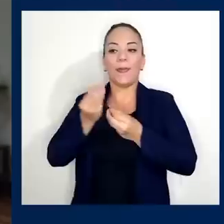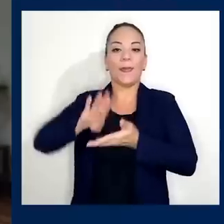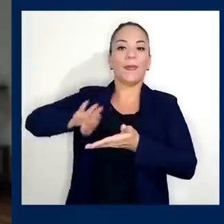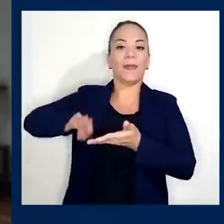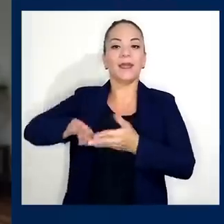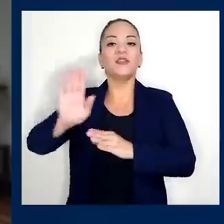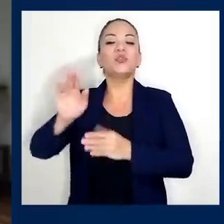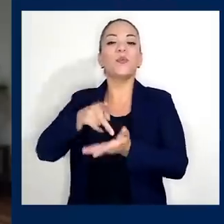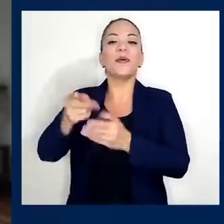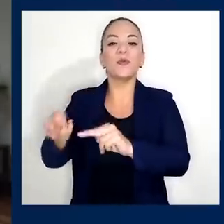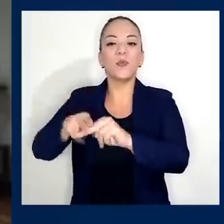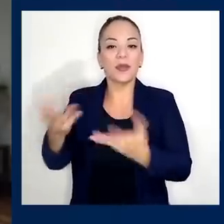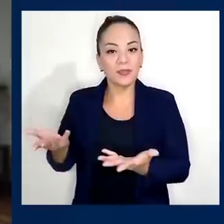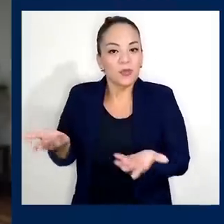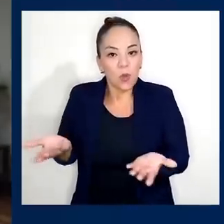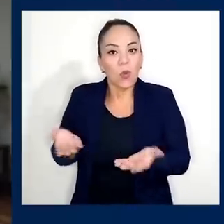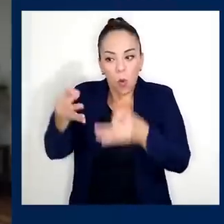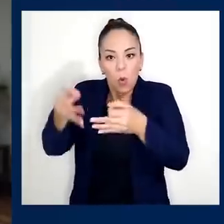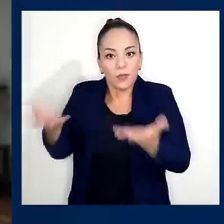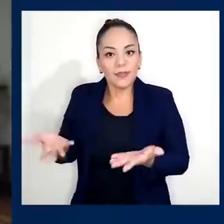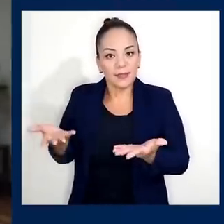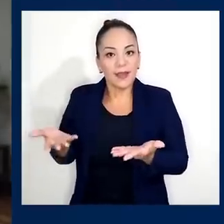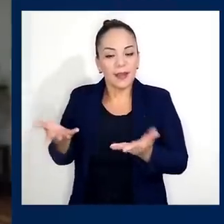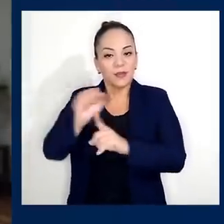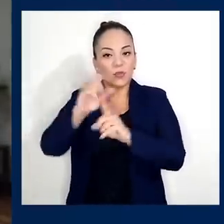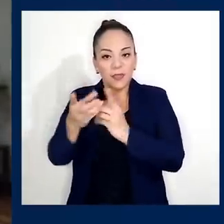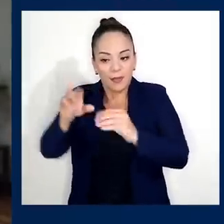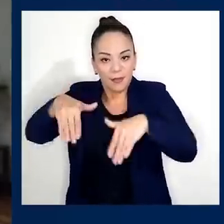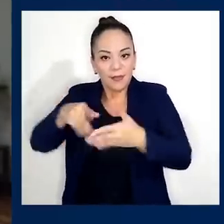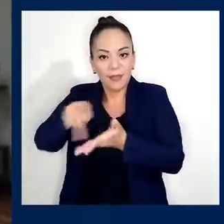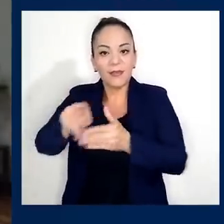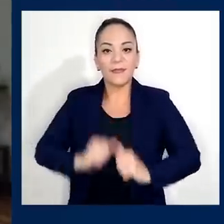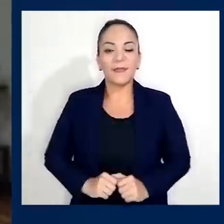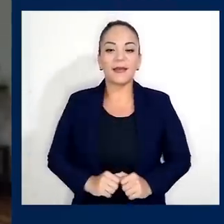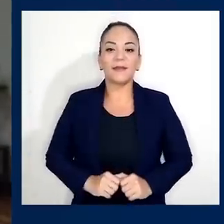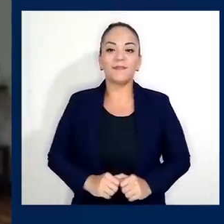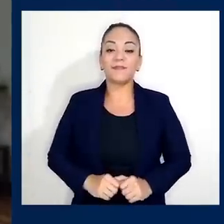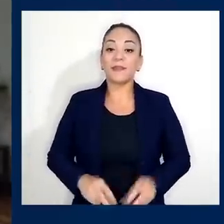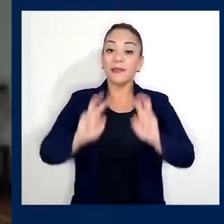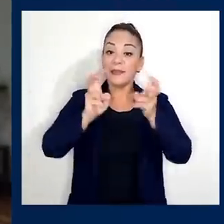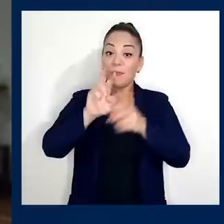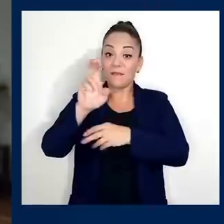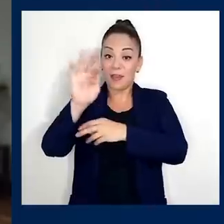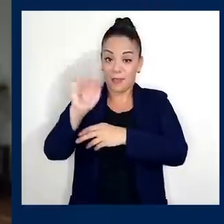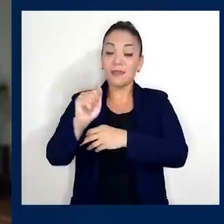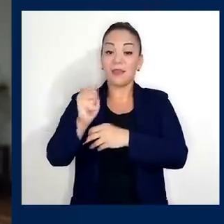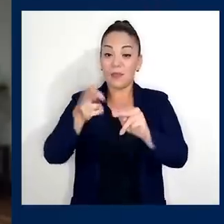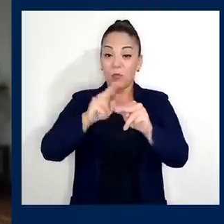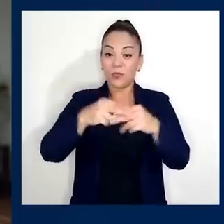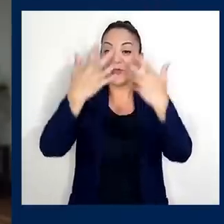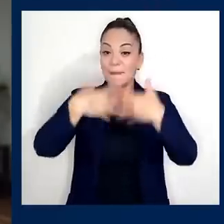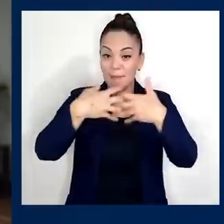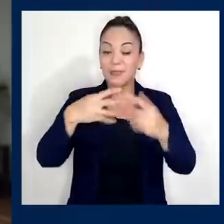su contribución justa a la sociedad. Sobre la renta de las empresas, vamos a hacer lo lógico,